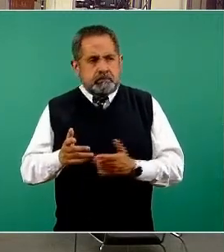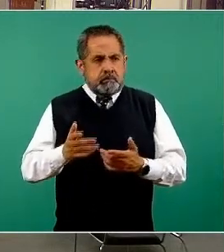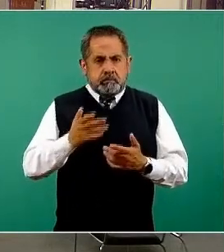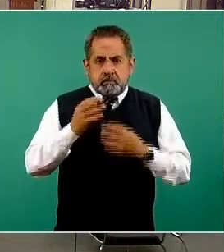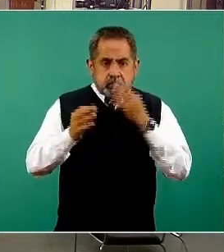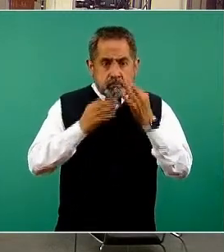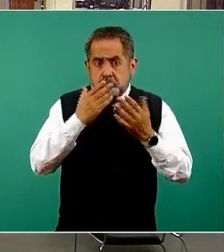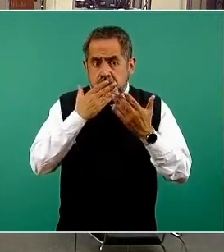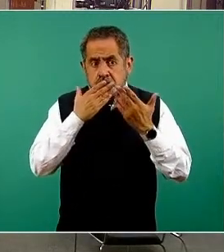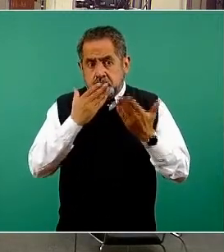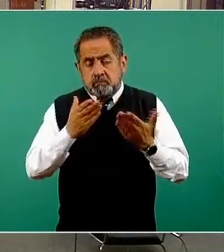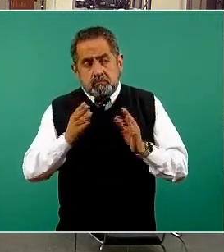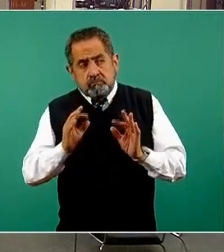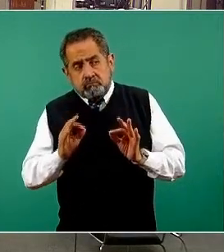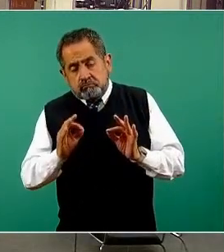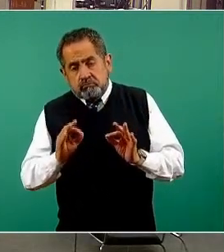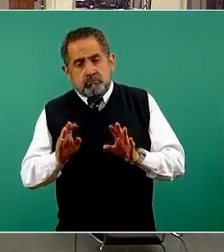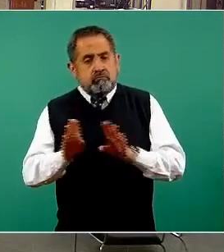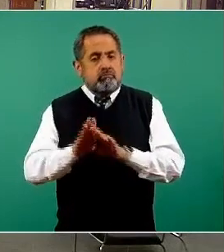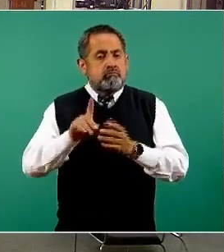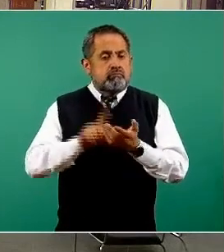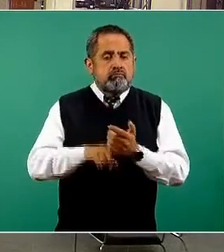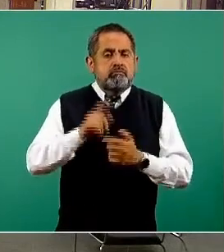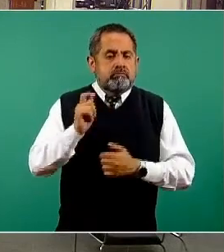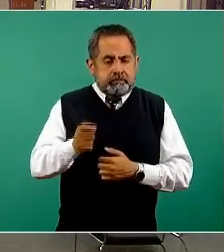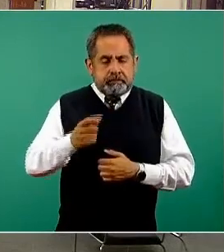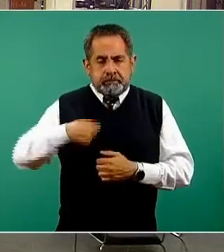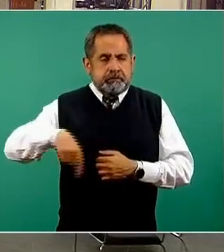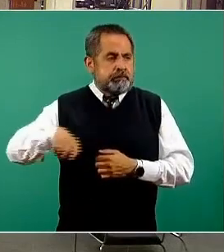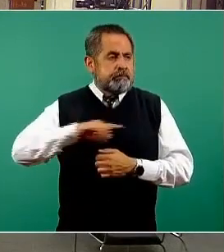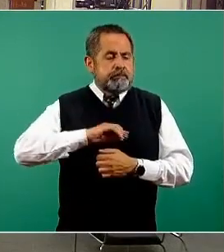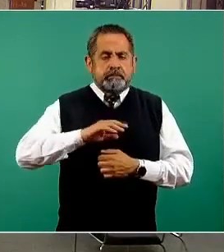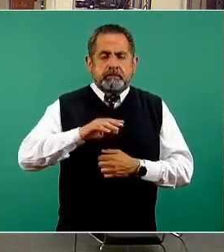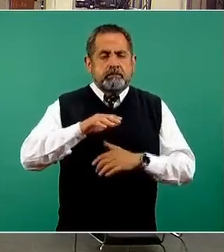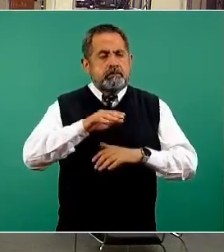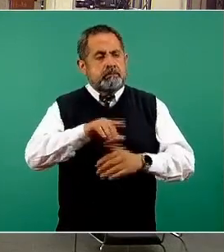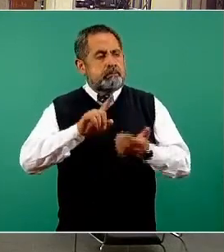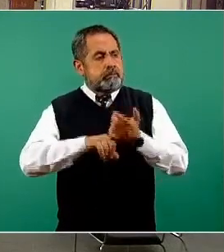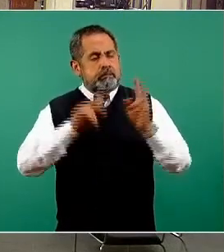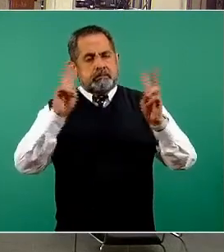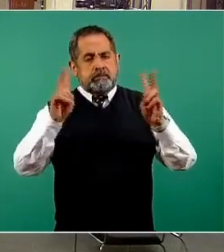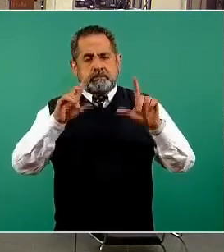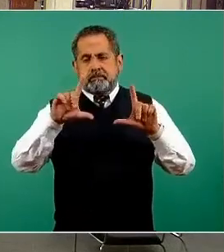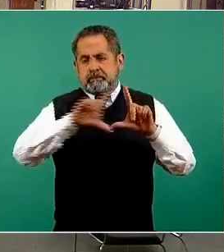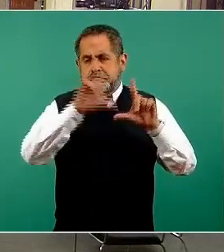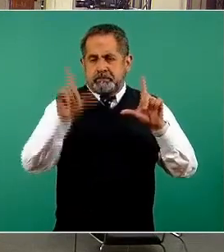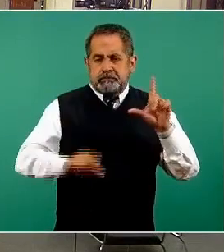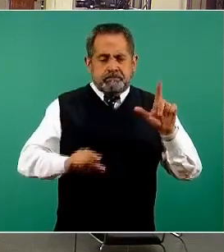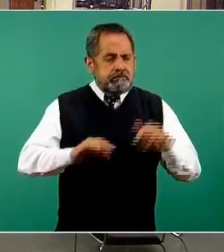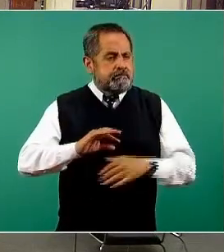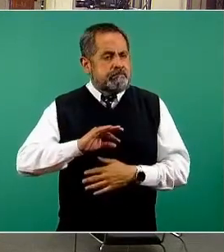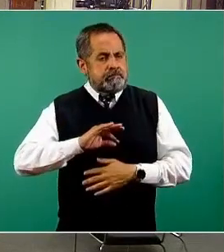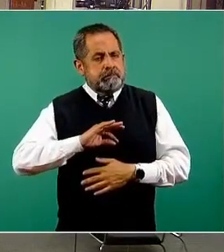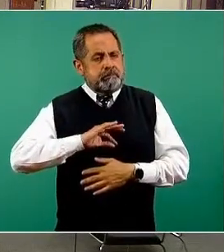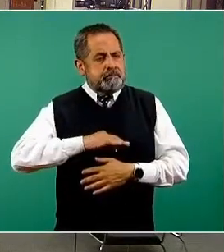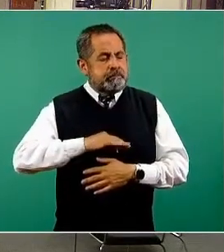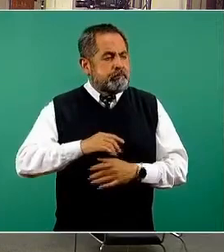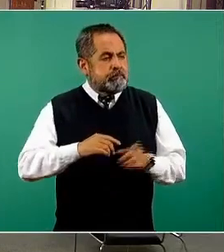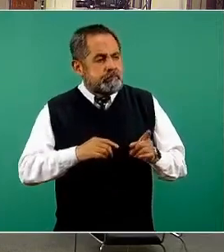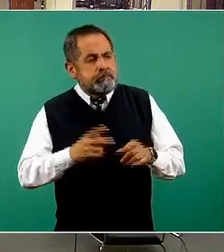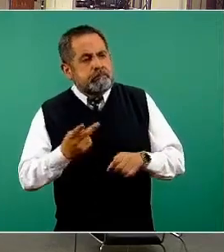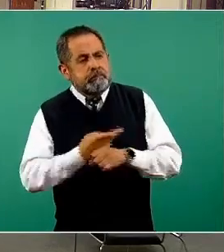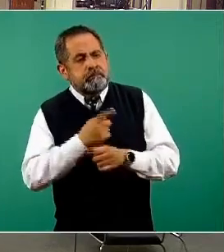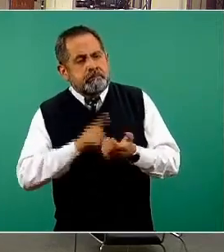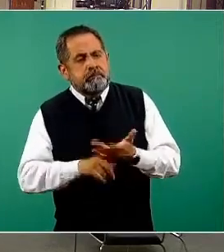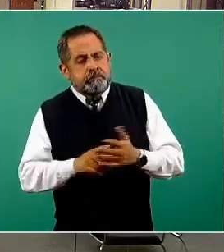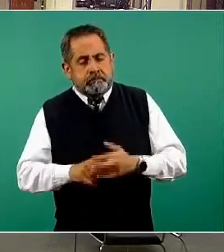aún para efectos del comportamiento epidémico a nivel nacional, ya que agrega una nueva semana